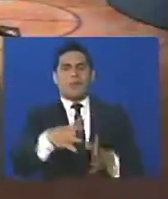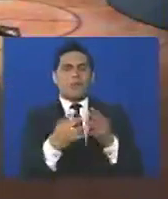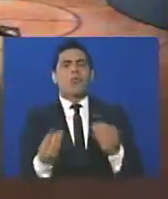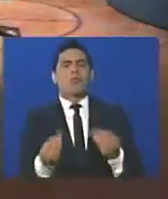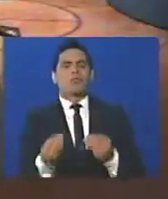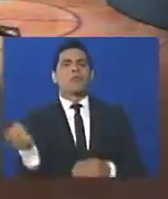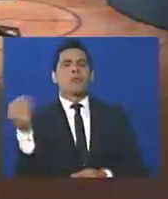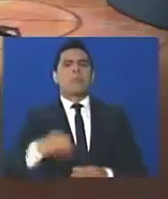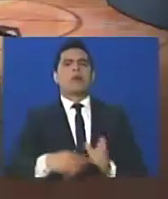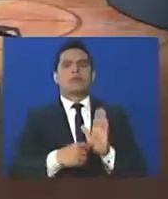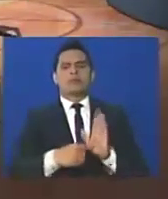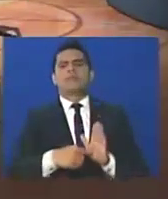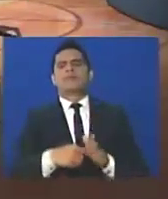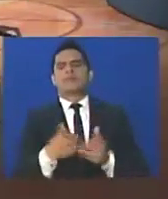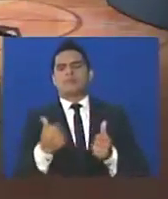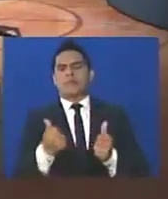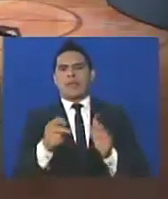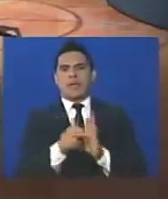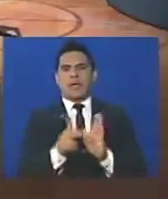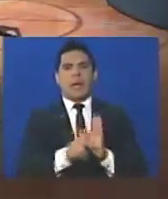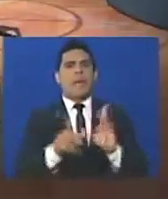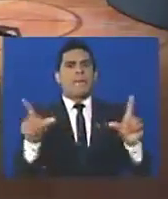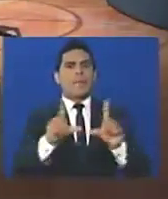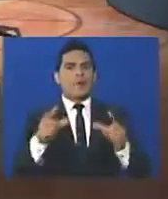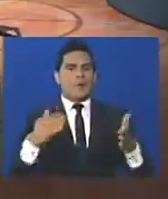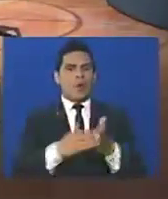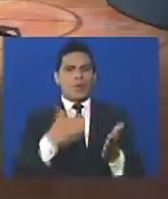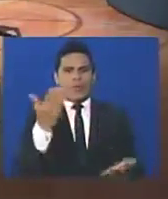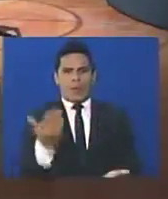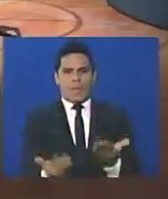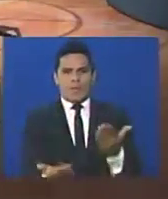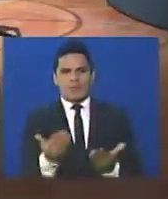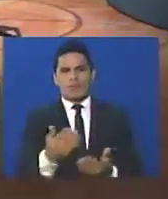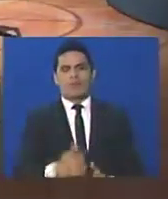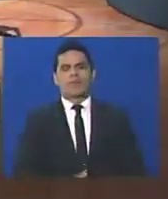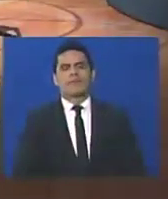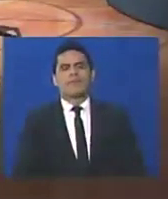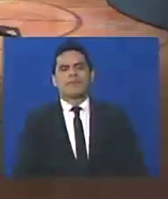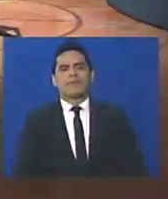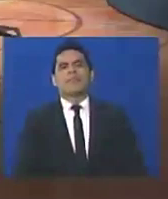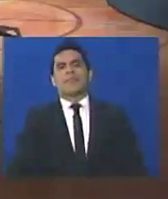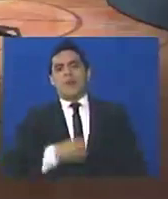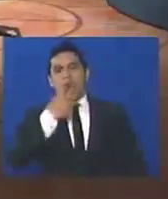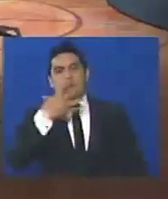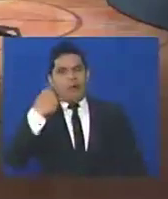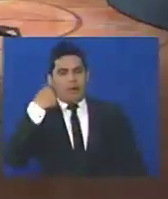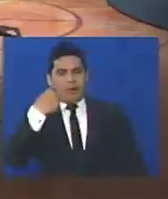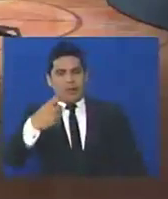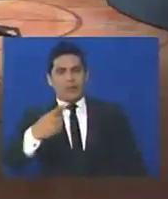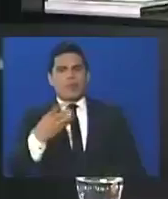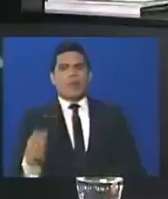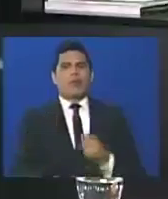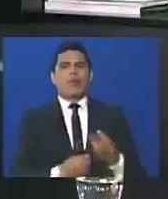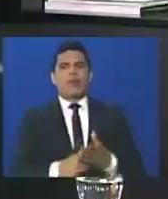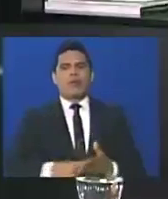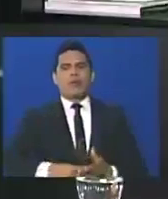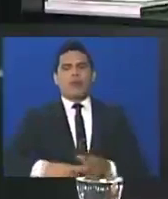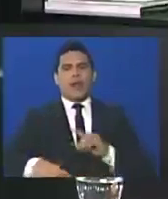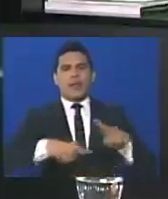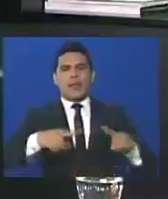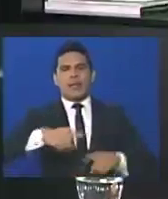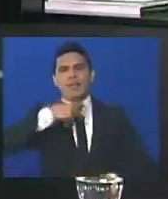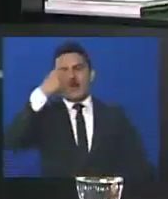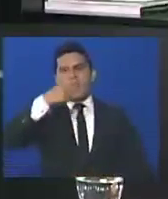redifusión, de contrapeso, bueno pero aquí hay una demanda también, de la dirigencia política,